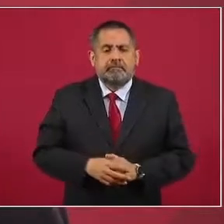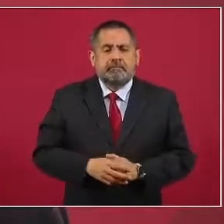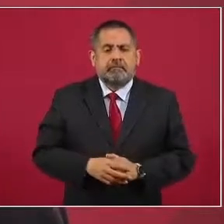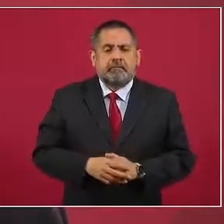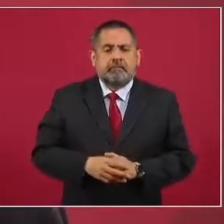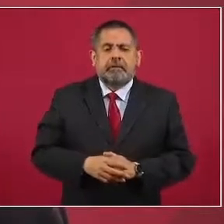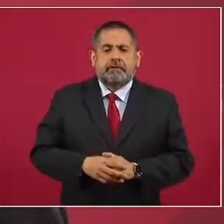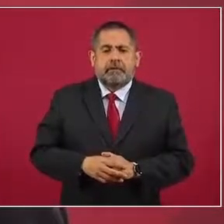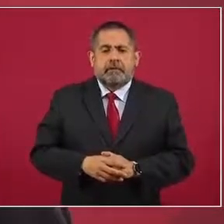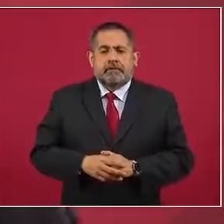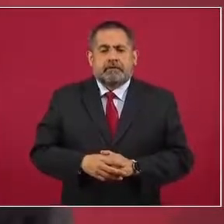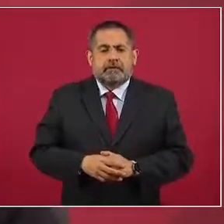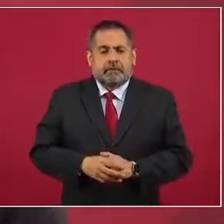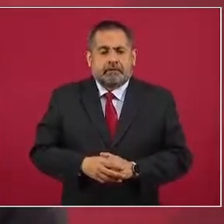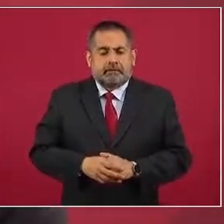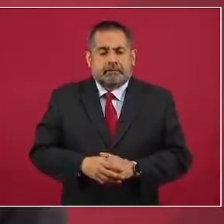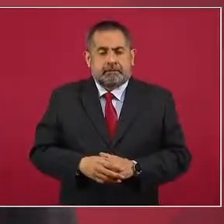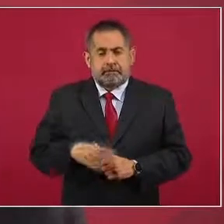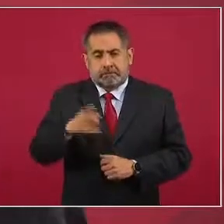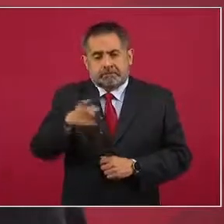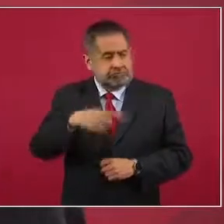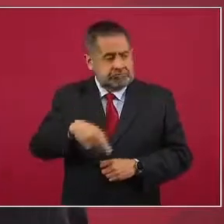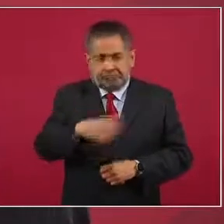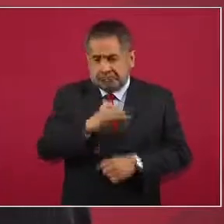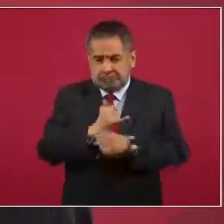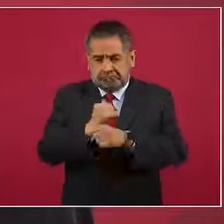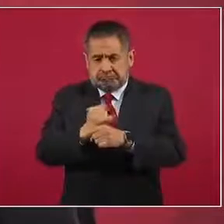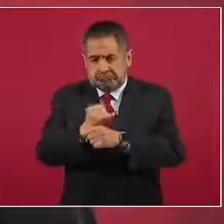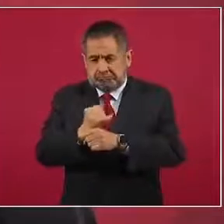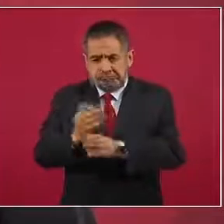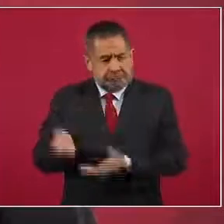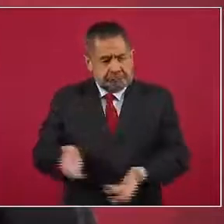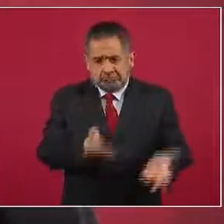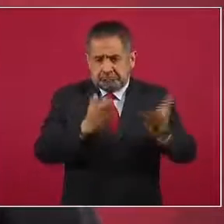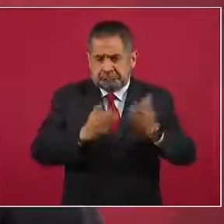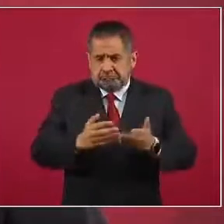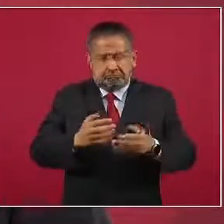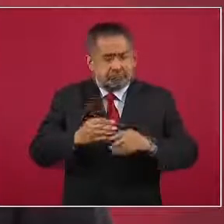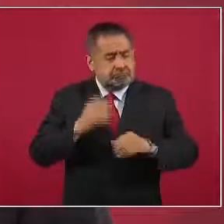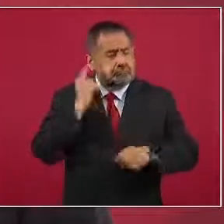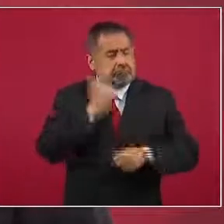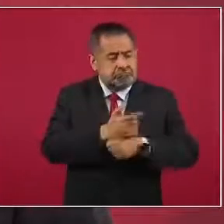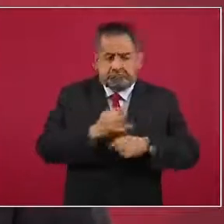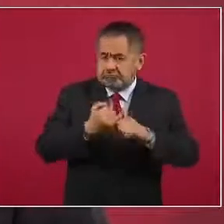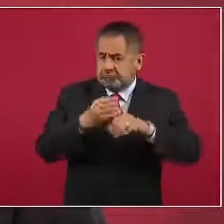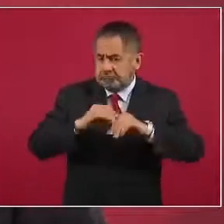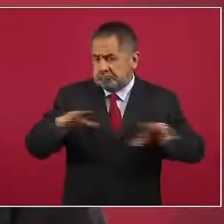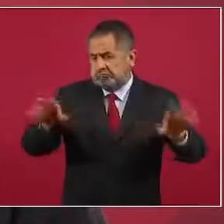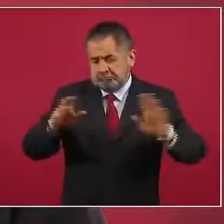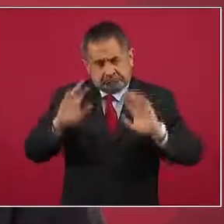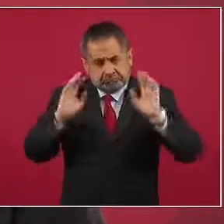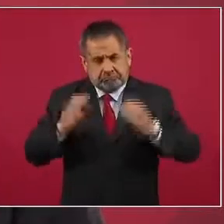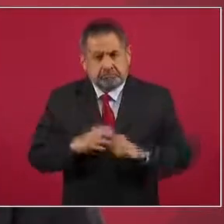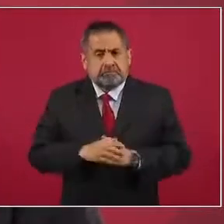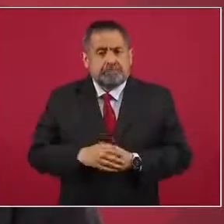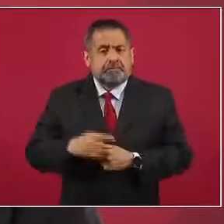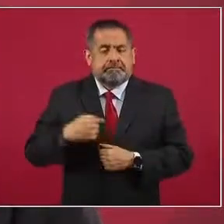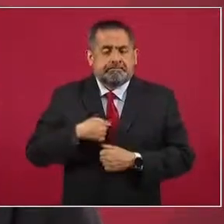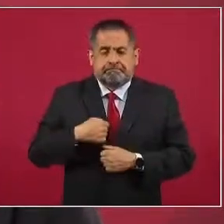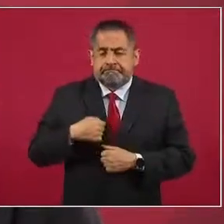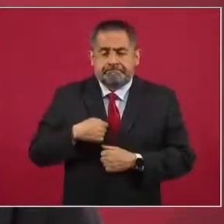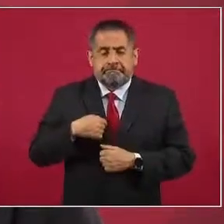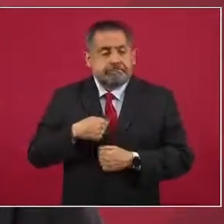Entonces, que se haga la investigación, que se informe, pero yo no